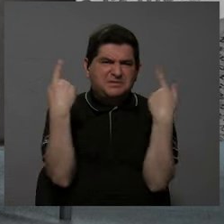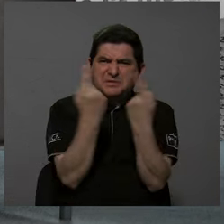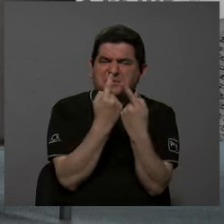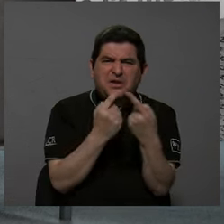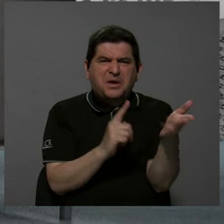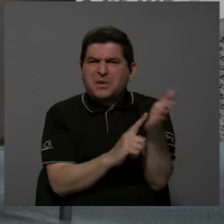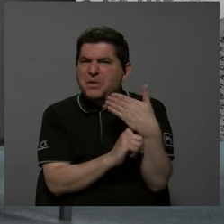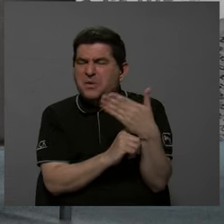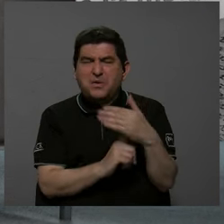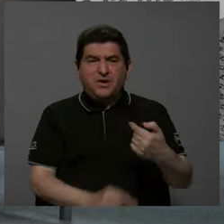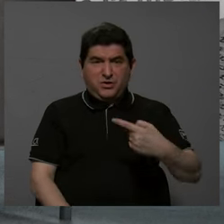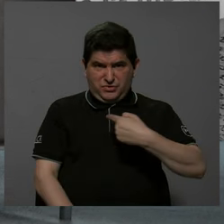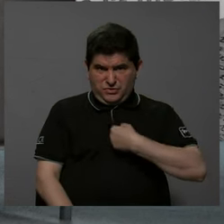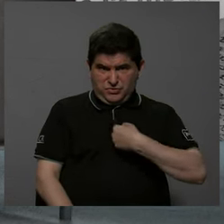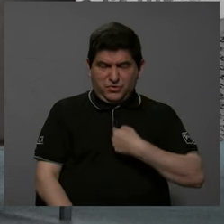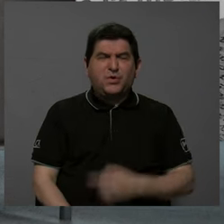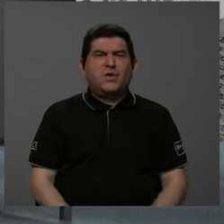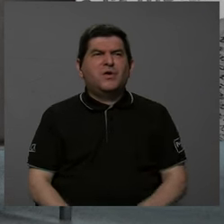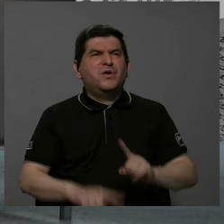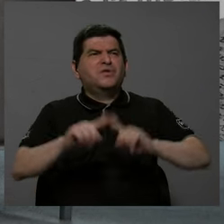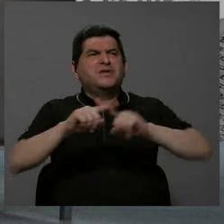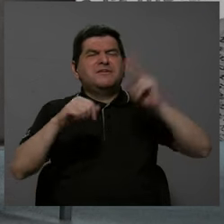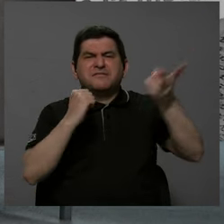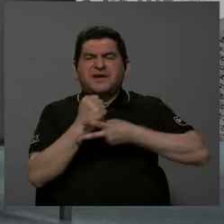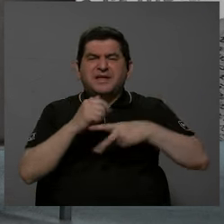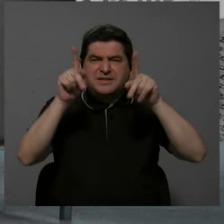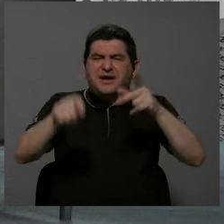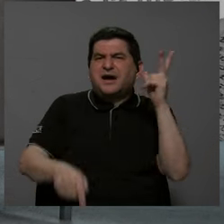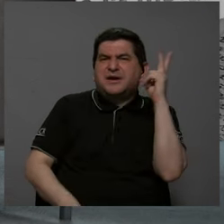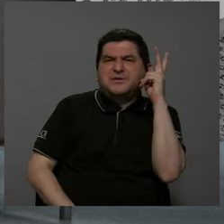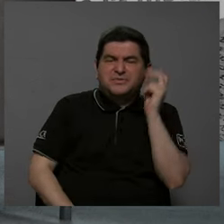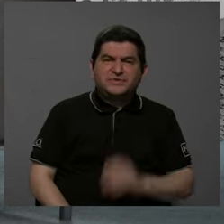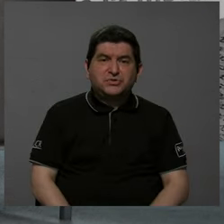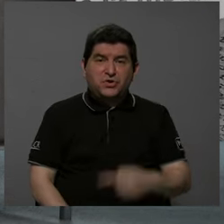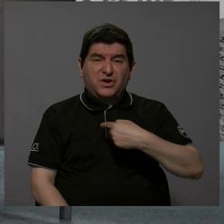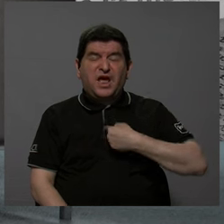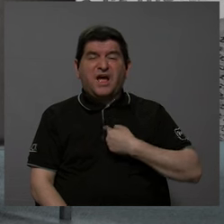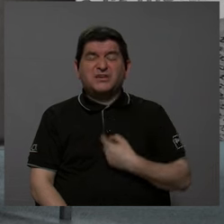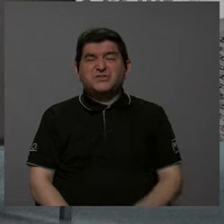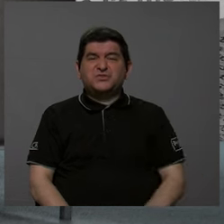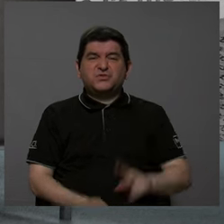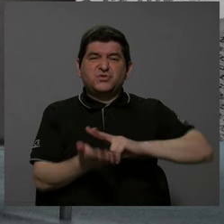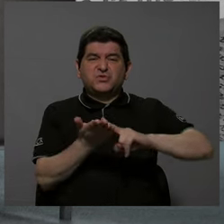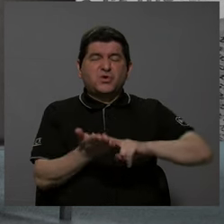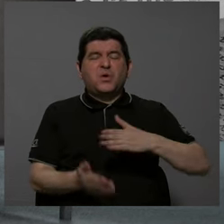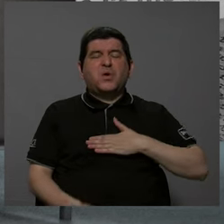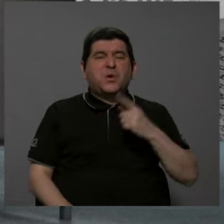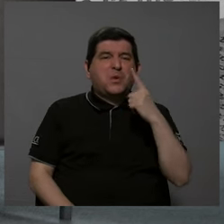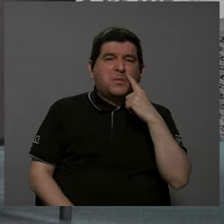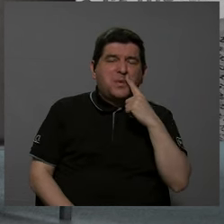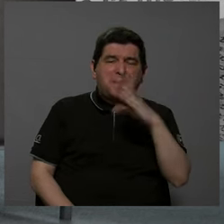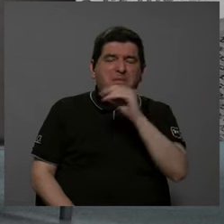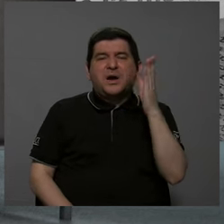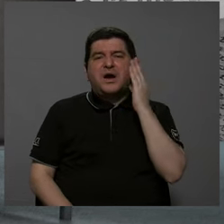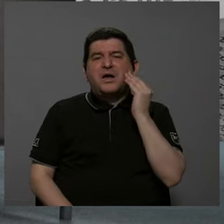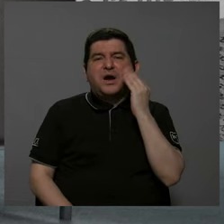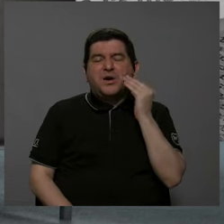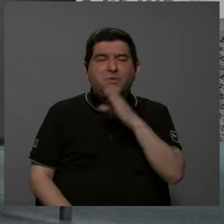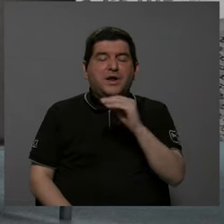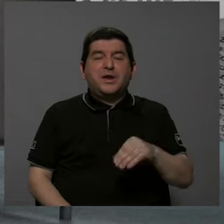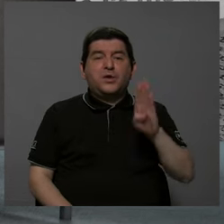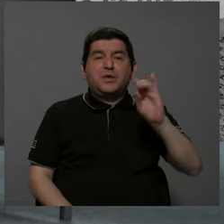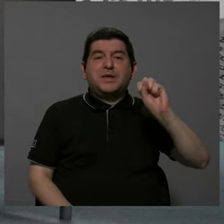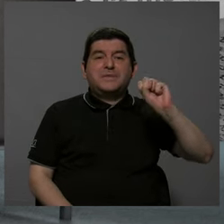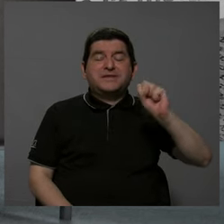A mí me tocó muchas veces escuchar a alguien decir, no, es que yo soy liberacionista porque mi papá era liberacionista, mi abuelo era liberacionista y mi bisabuelo era